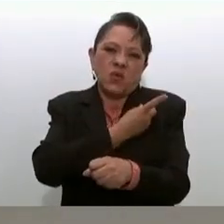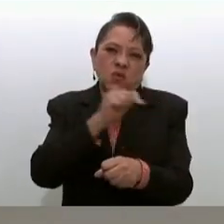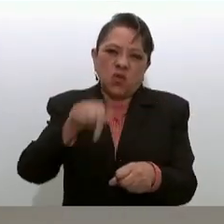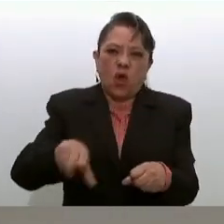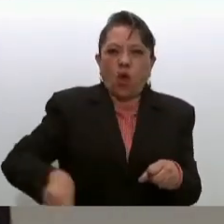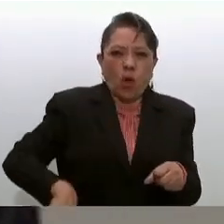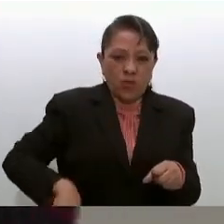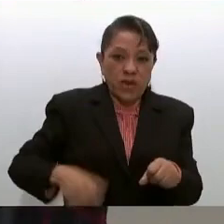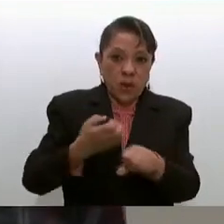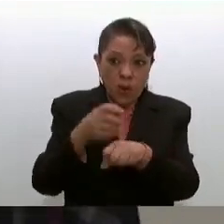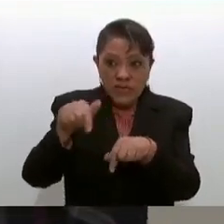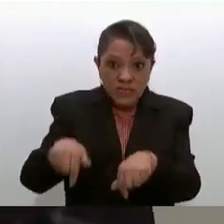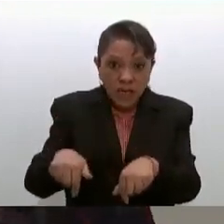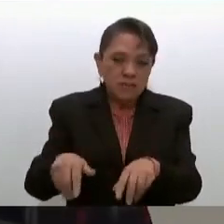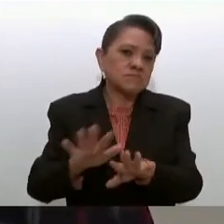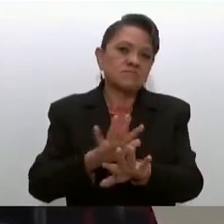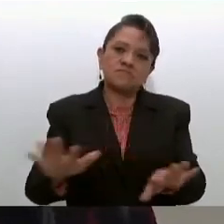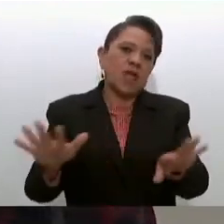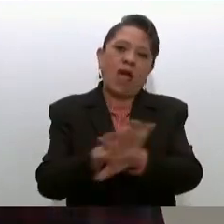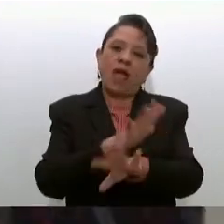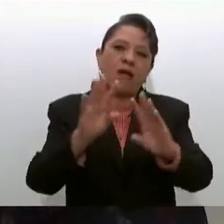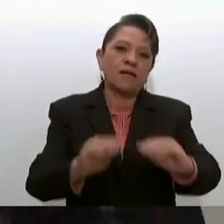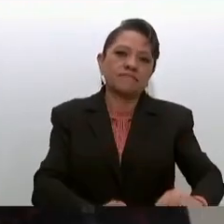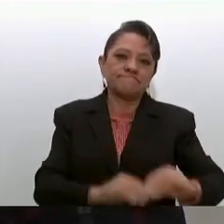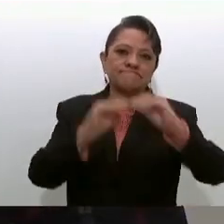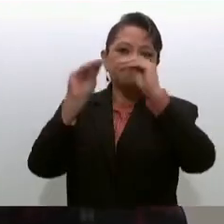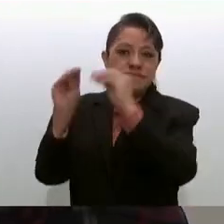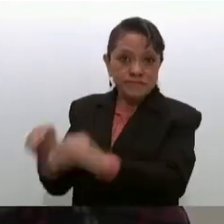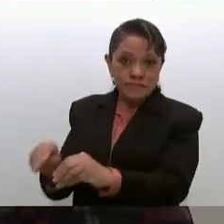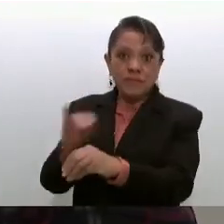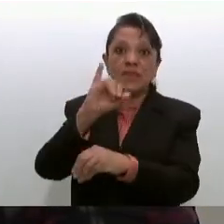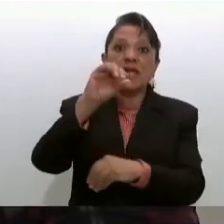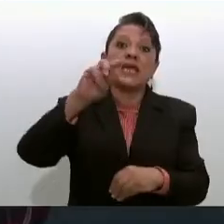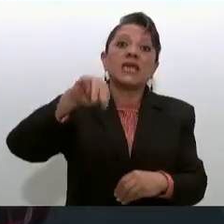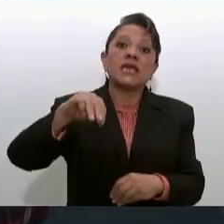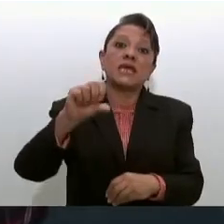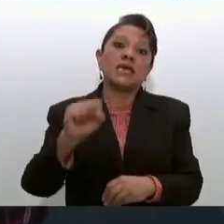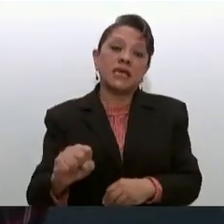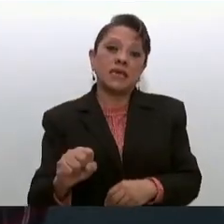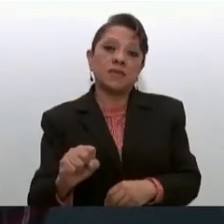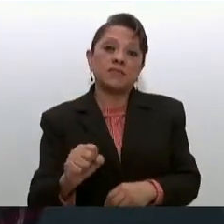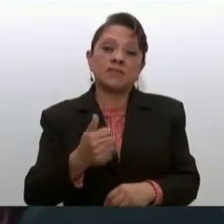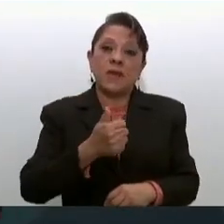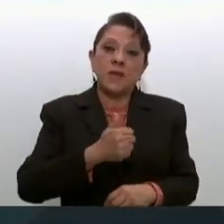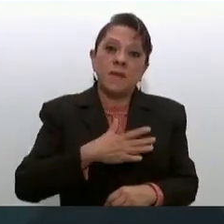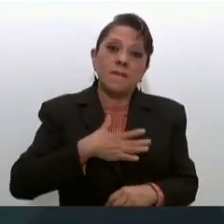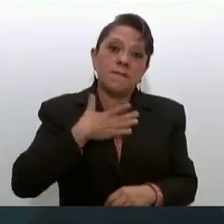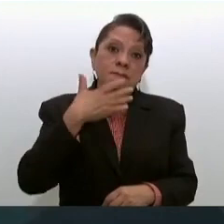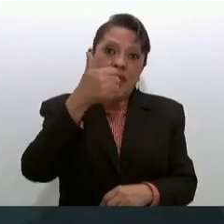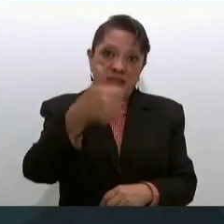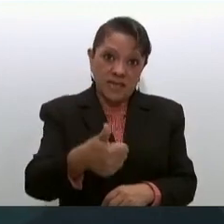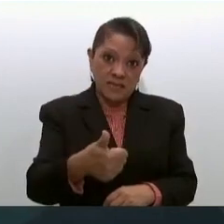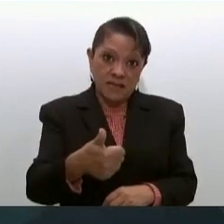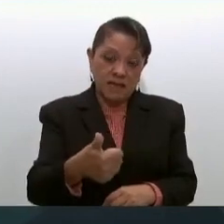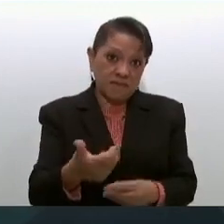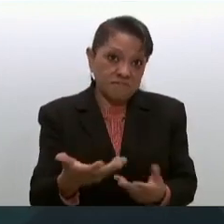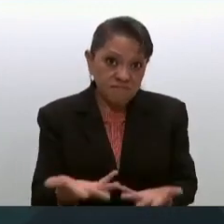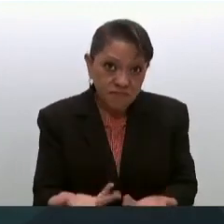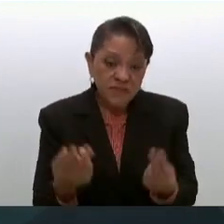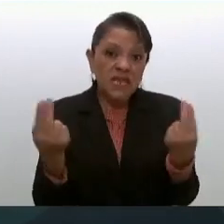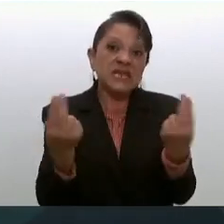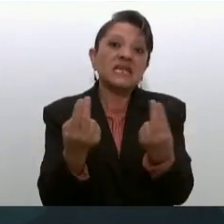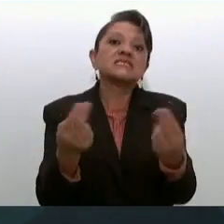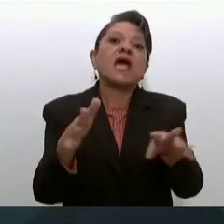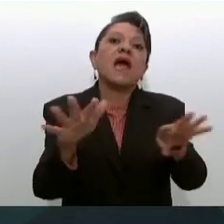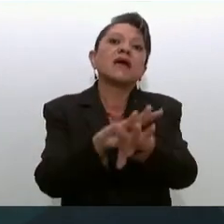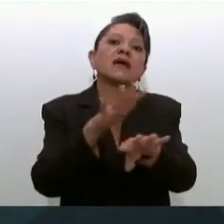estado pasarlo a IMSS Bienestar pues necesitaba de